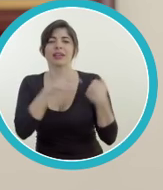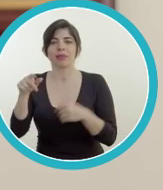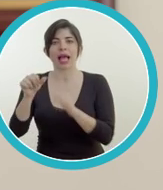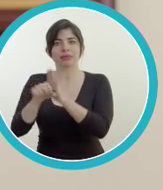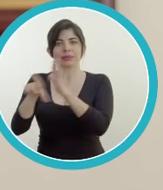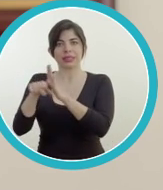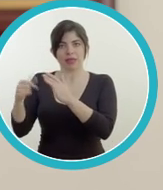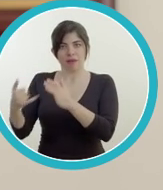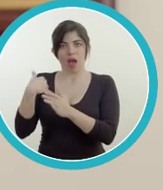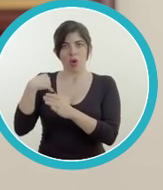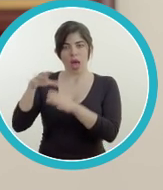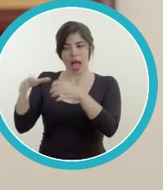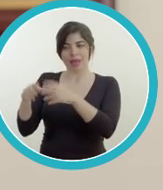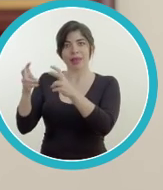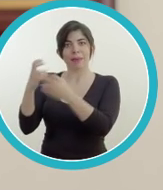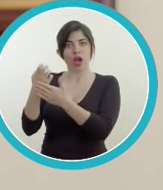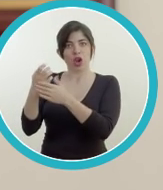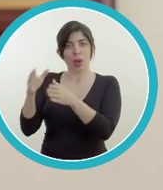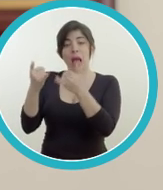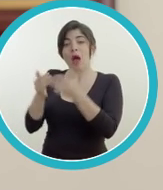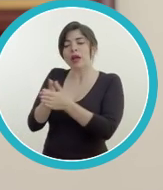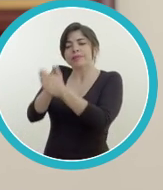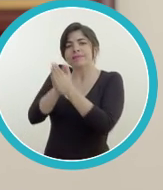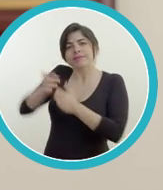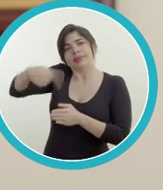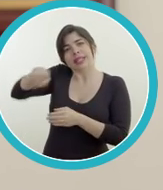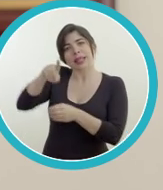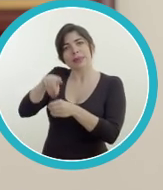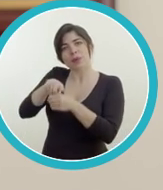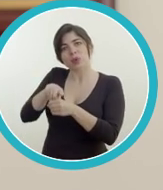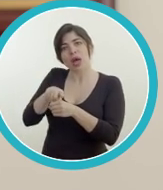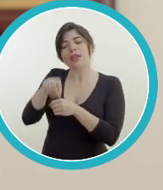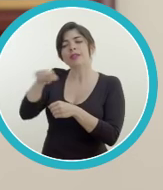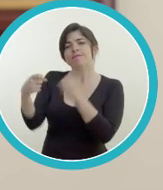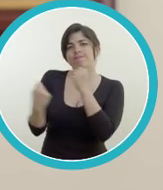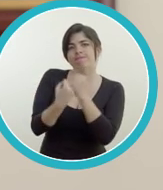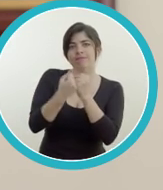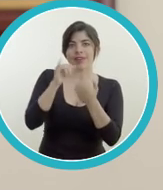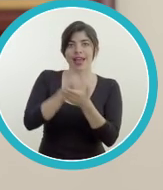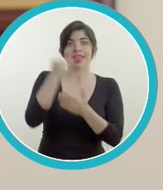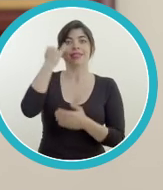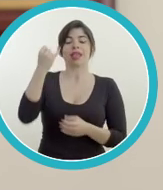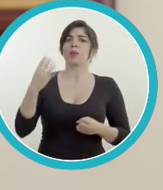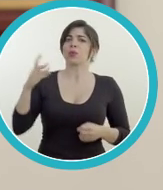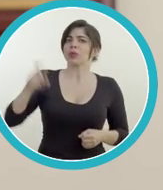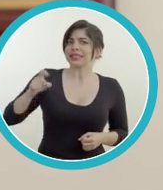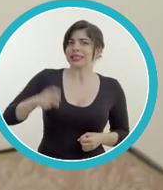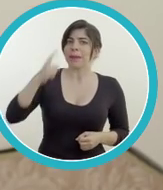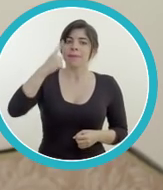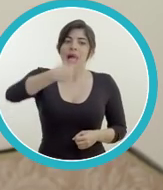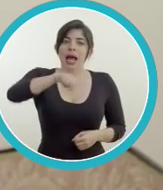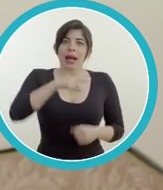Económicos de la Asamblea Legislativa. Solicitamos a los señores, diputados y diputadas el respaldo a esta iniciativa tan